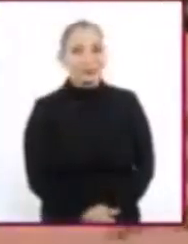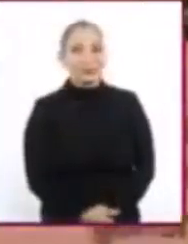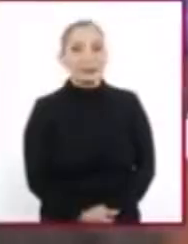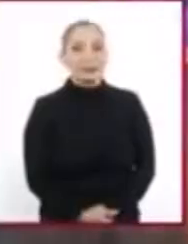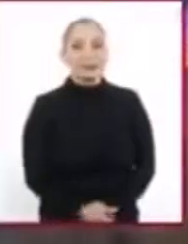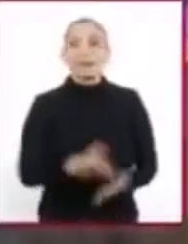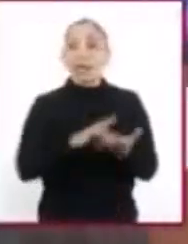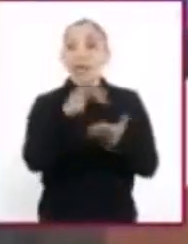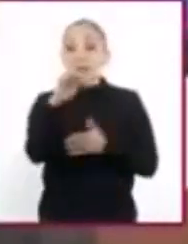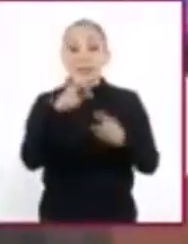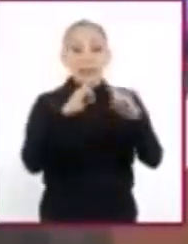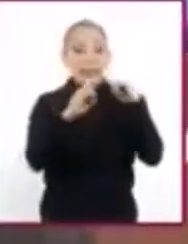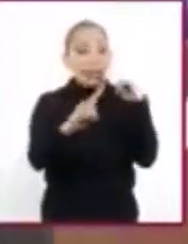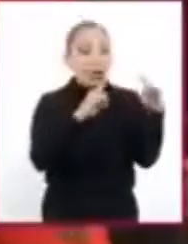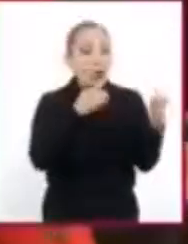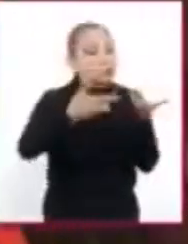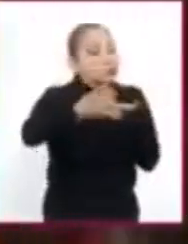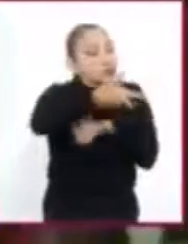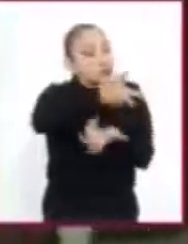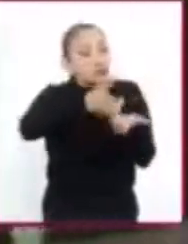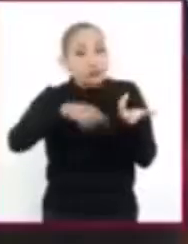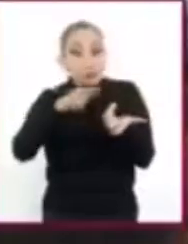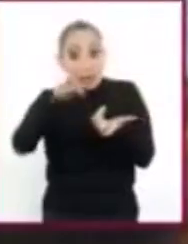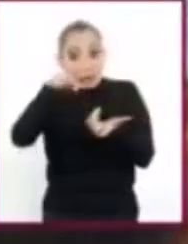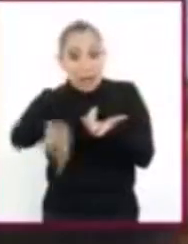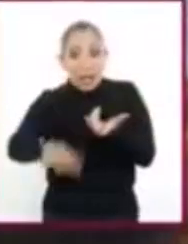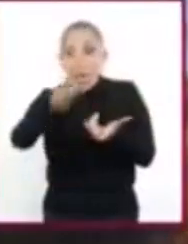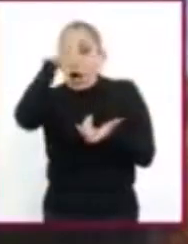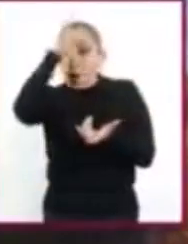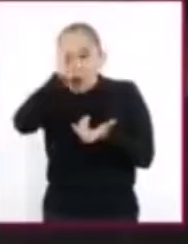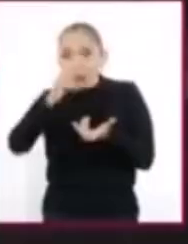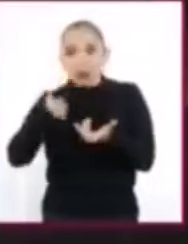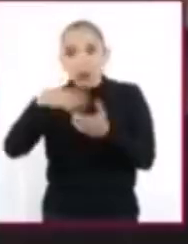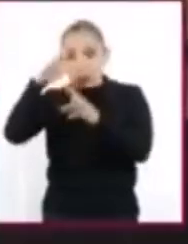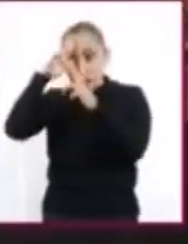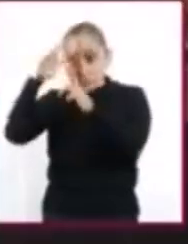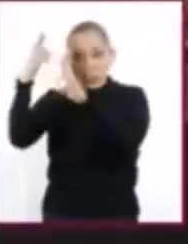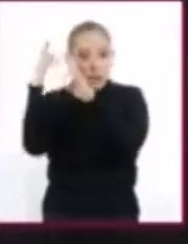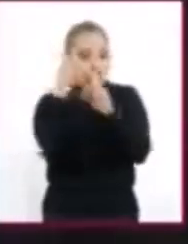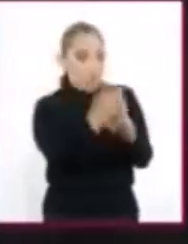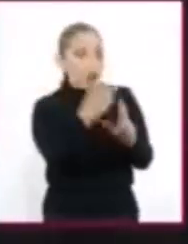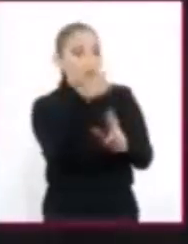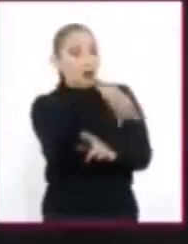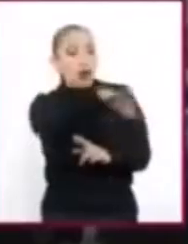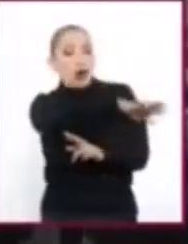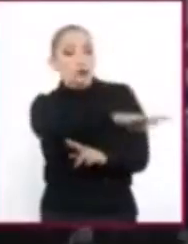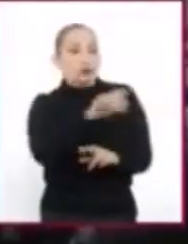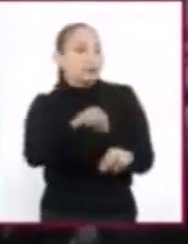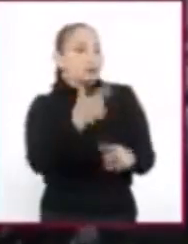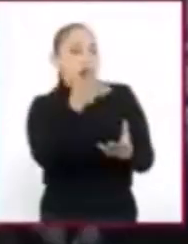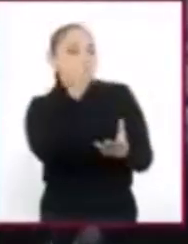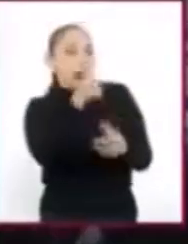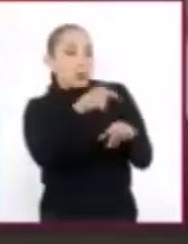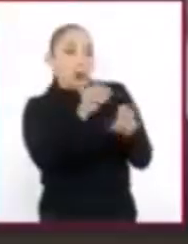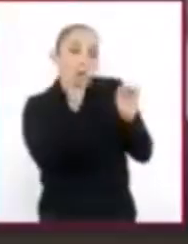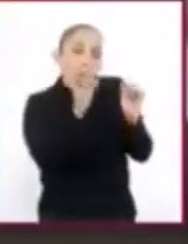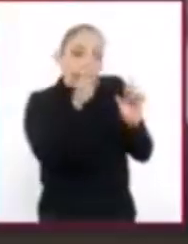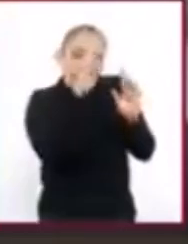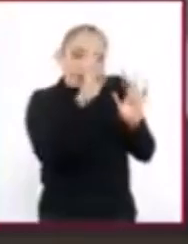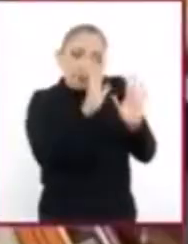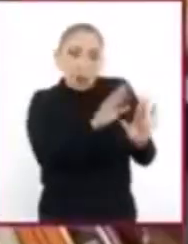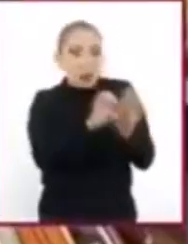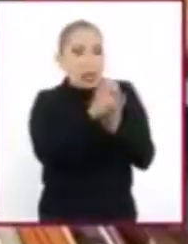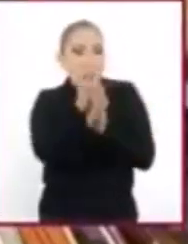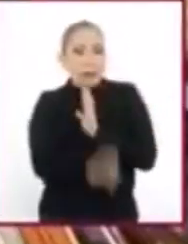Gracias al diálogo constructivo, se ha llegado a consensos con el debido respeto a los disensos. Un ejemplo